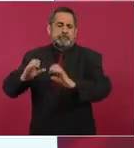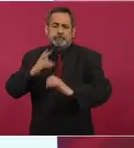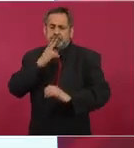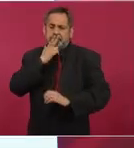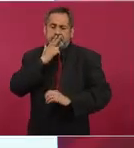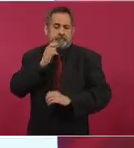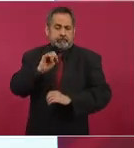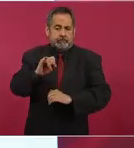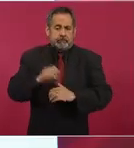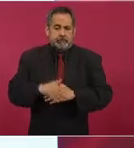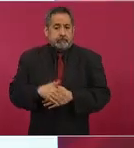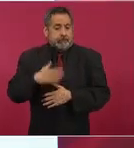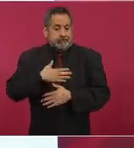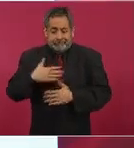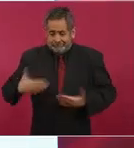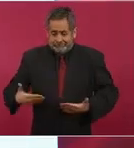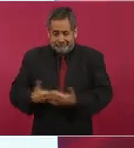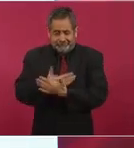Yo soy de pueblo,